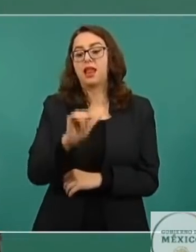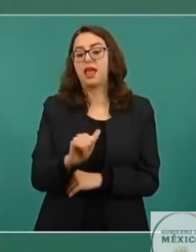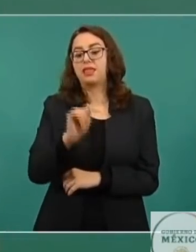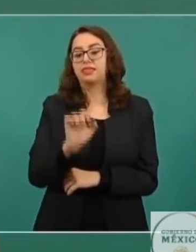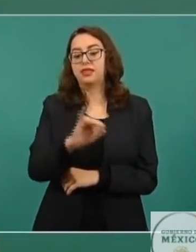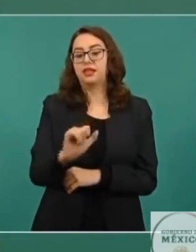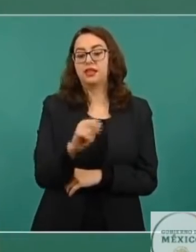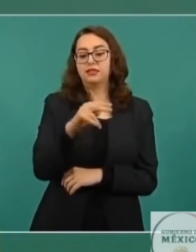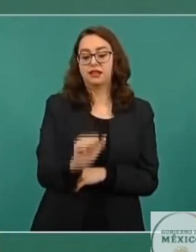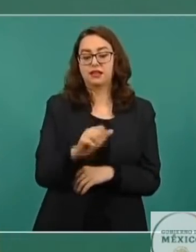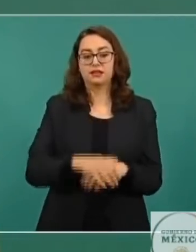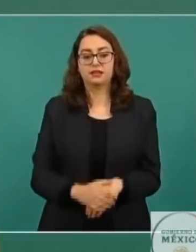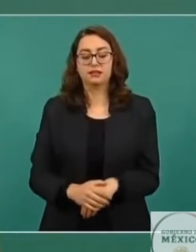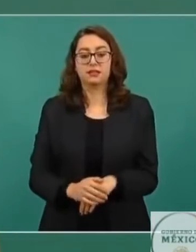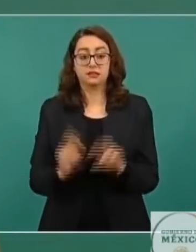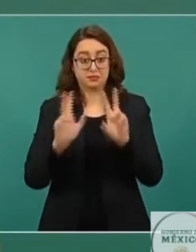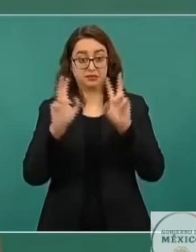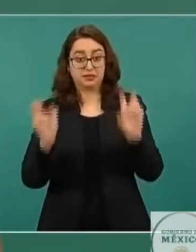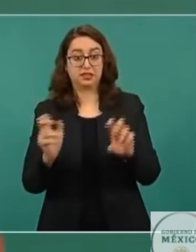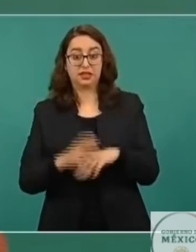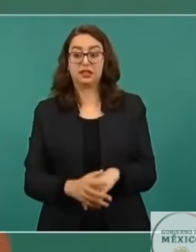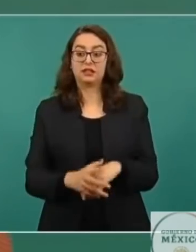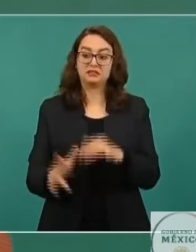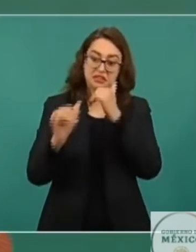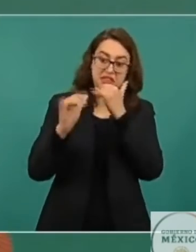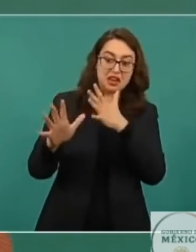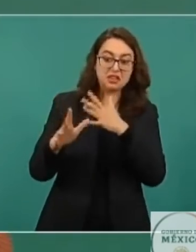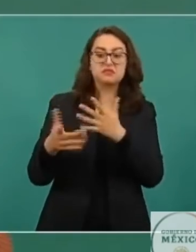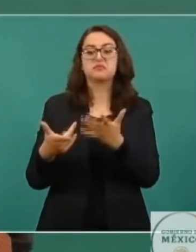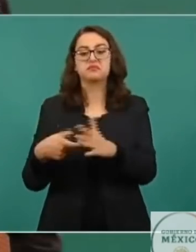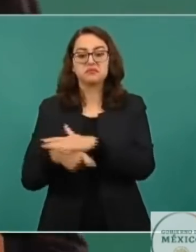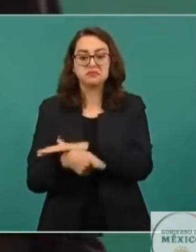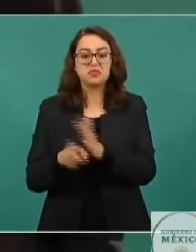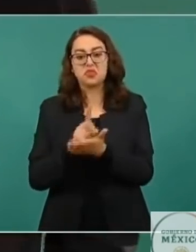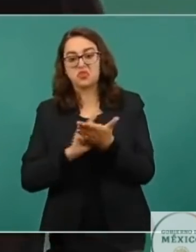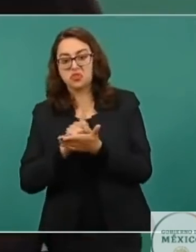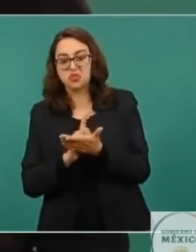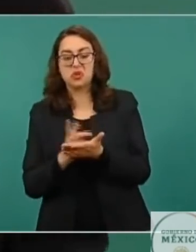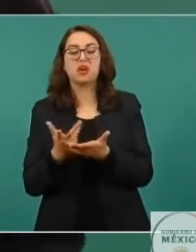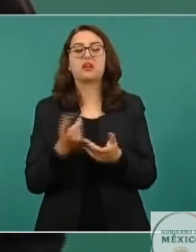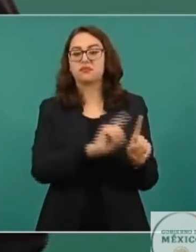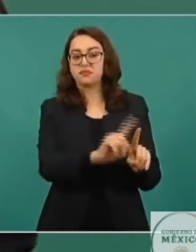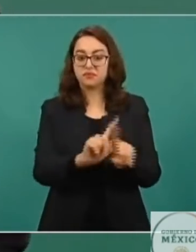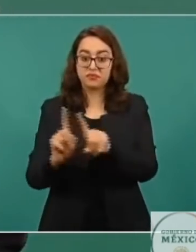que la traición y el contrabando son